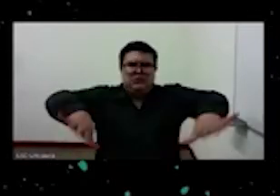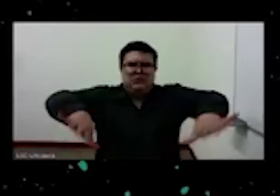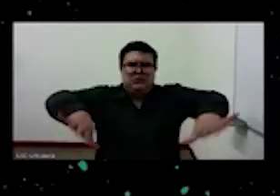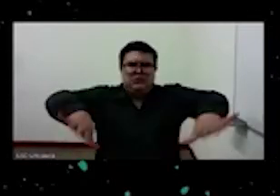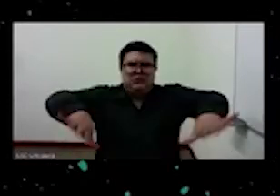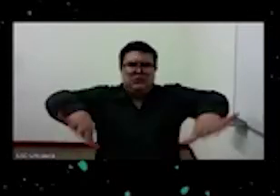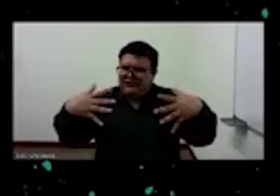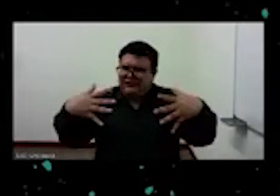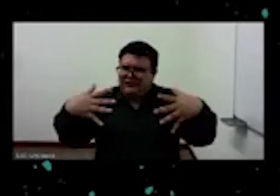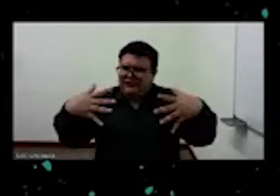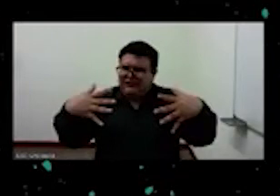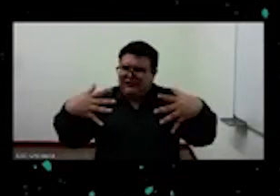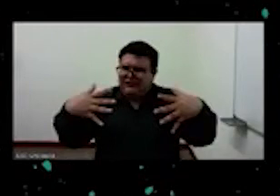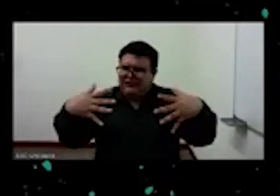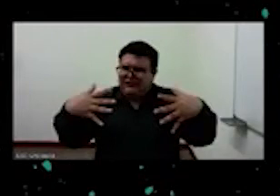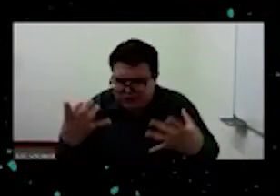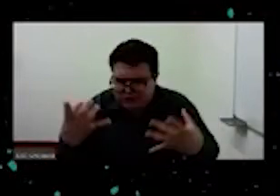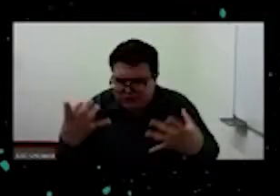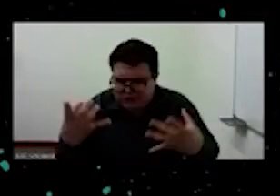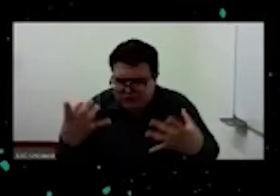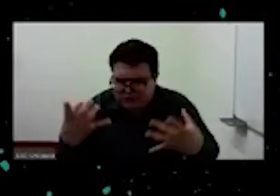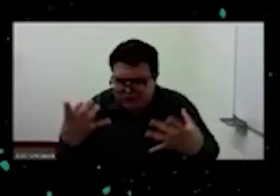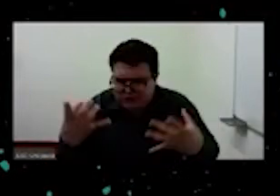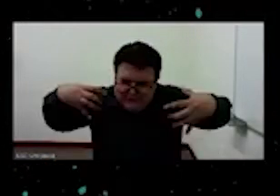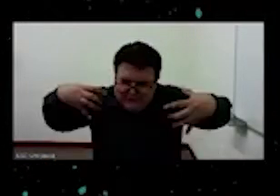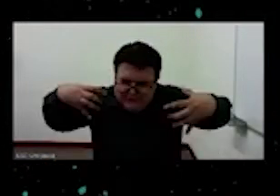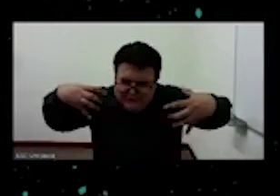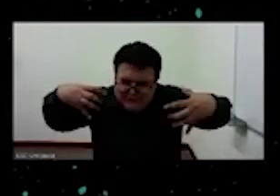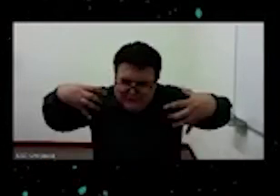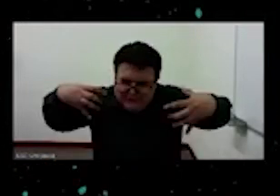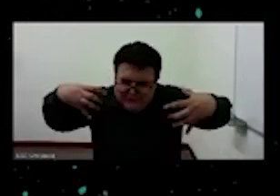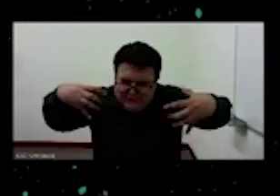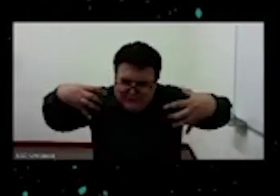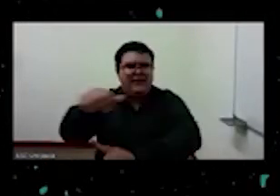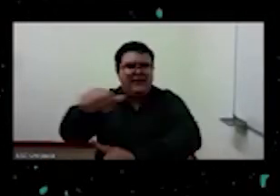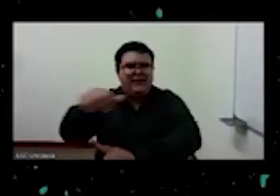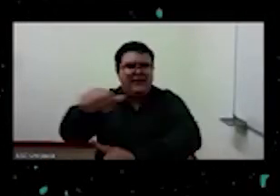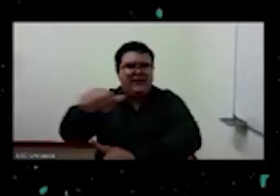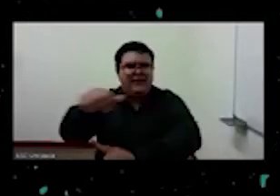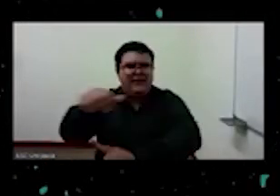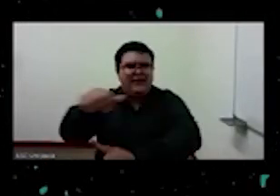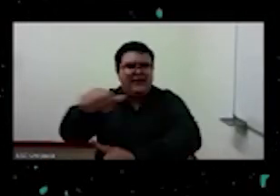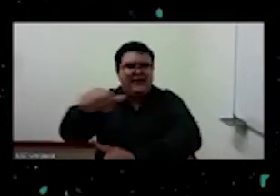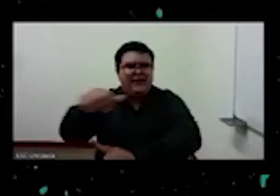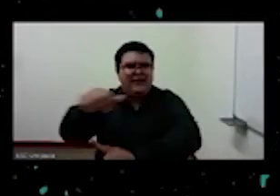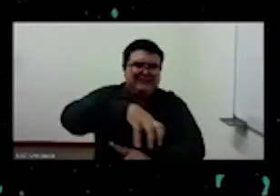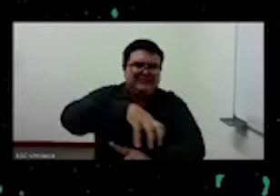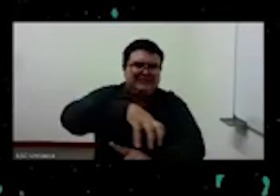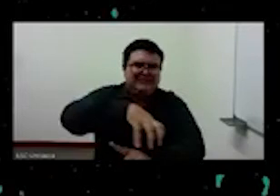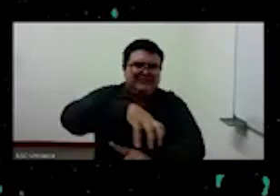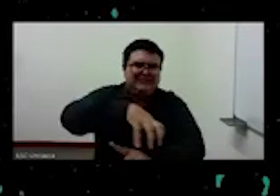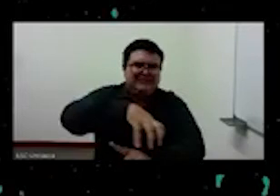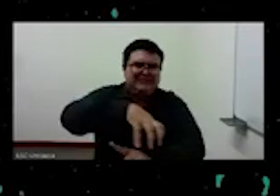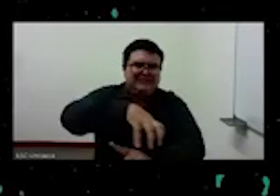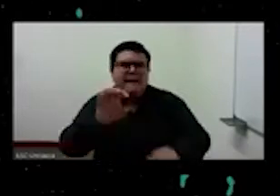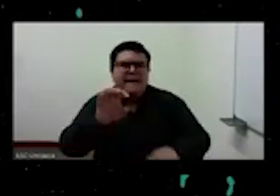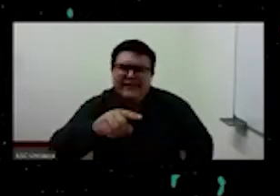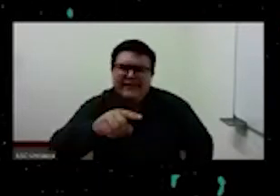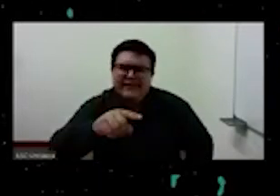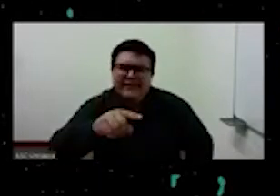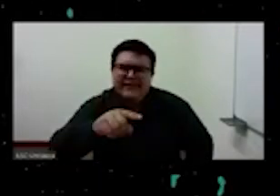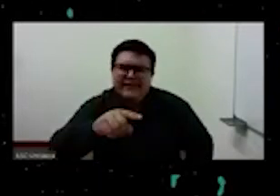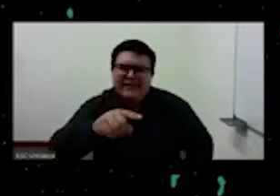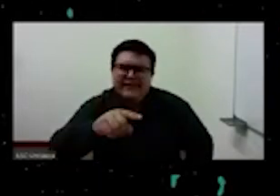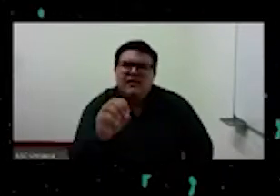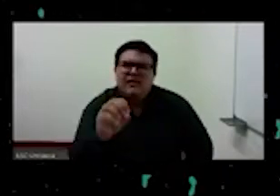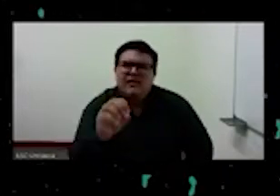palabra médica en el idioma médico espasmo significa una aceleración